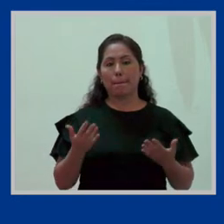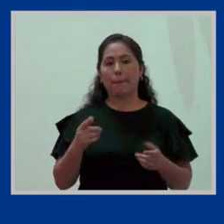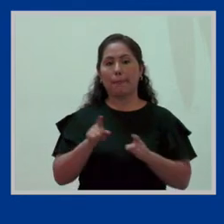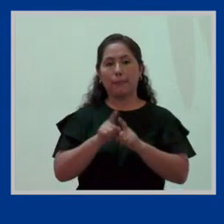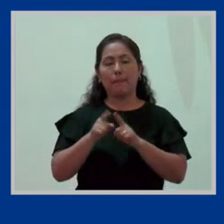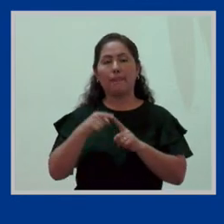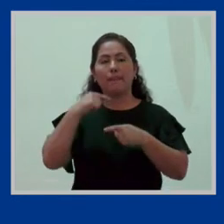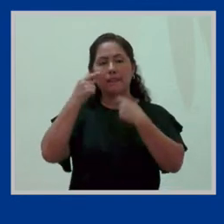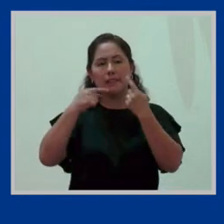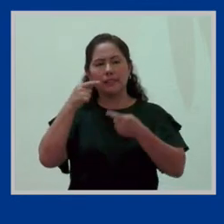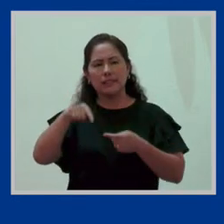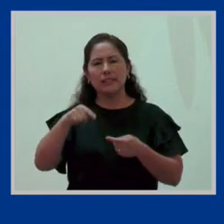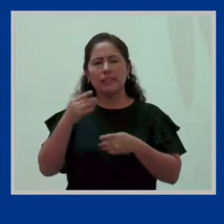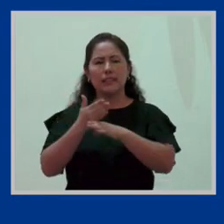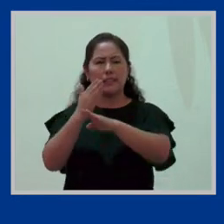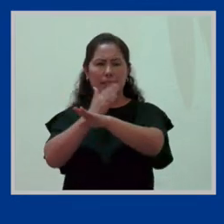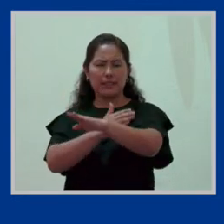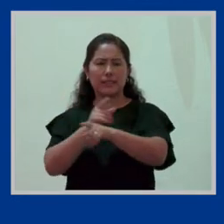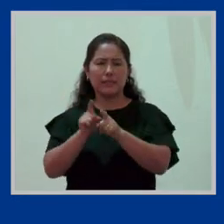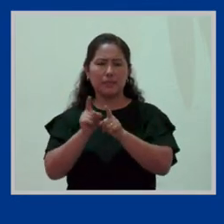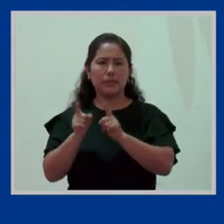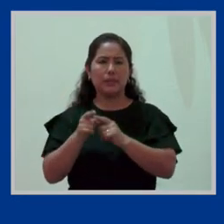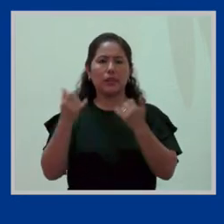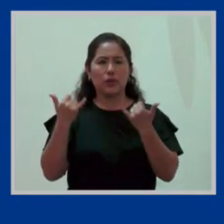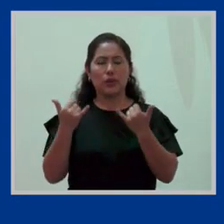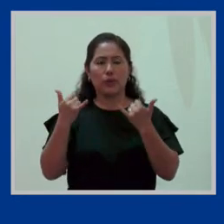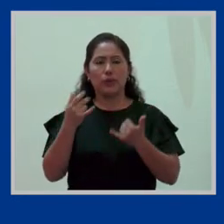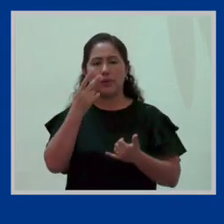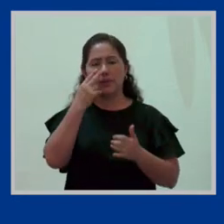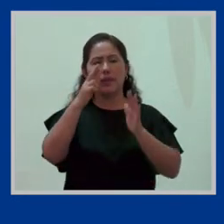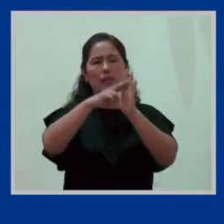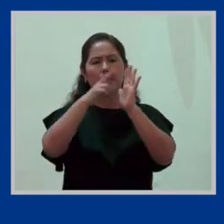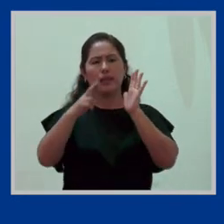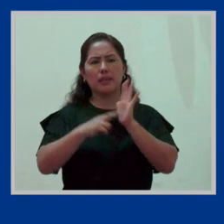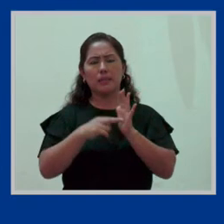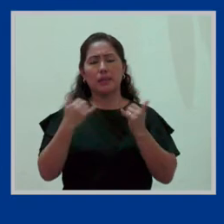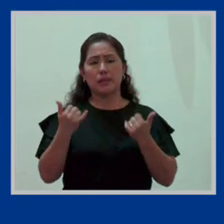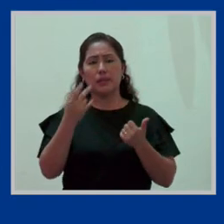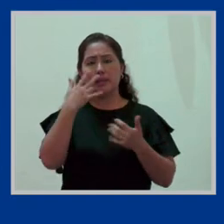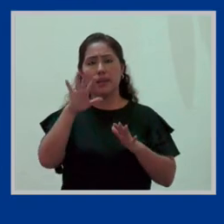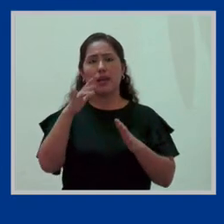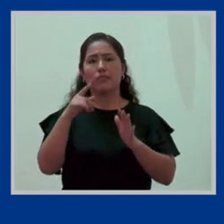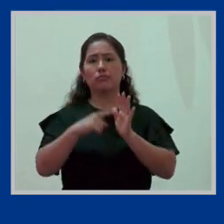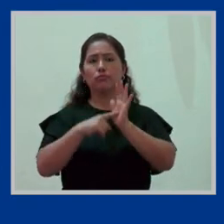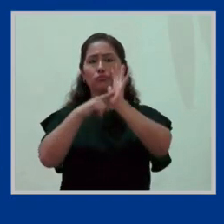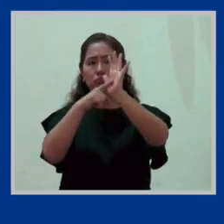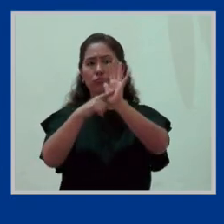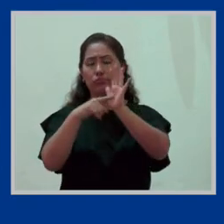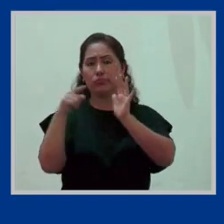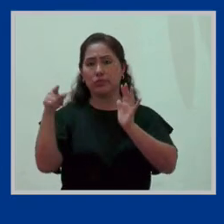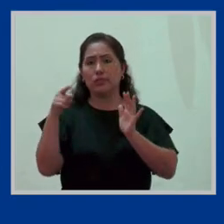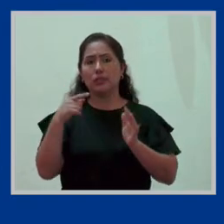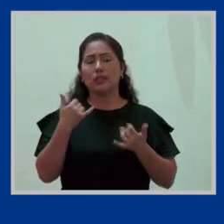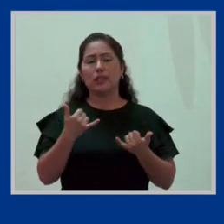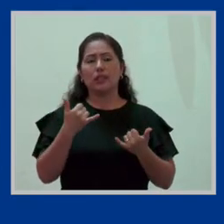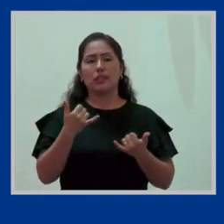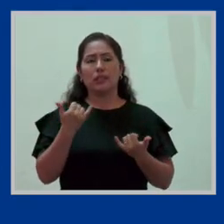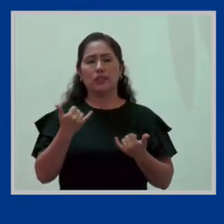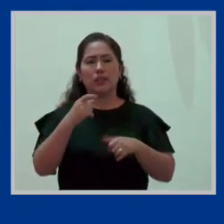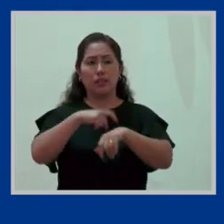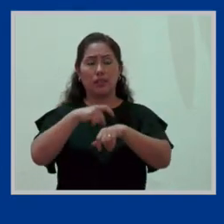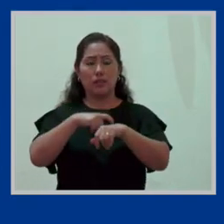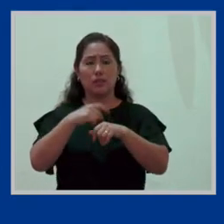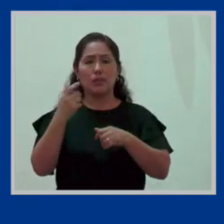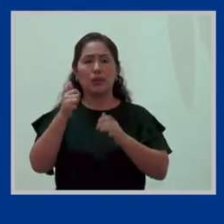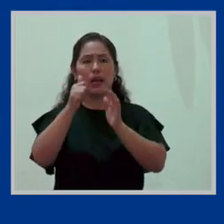decía hace un momento también, hoy ya vigente con un reglamento vigente, el teletrabajo establece expresamente en su artículo